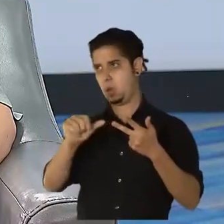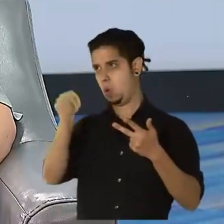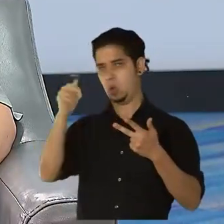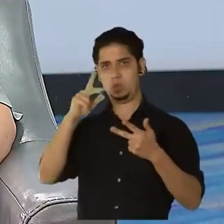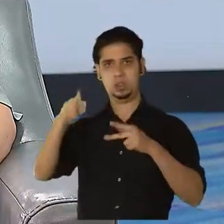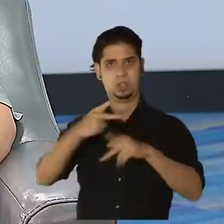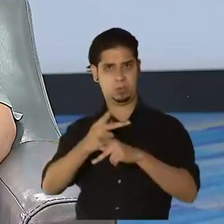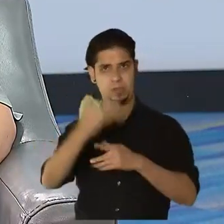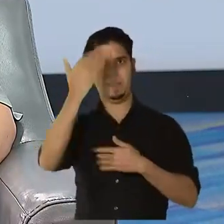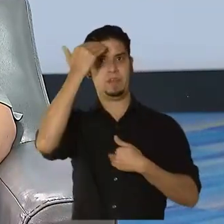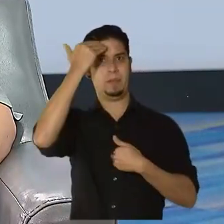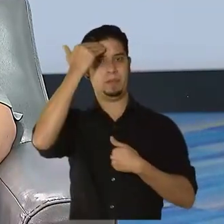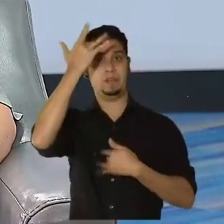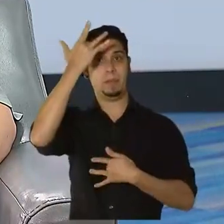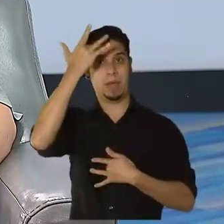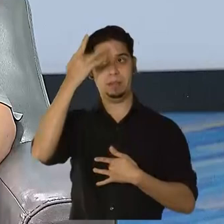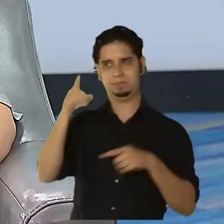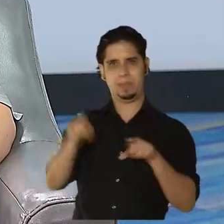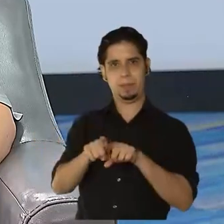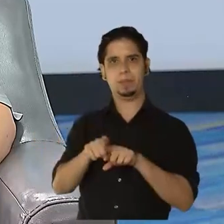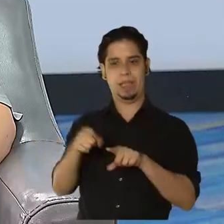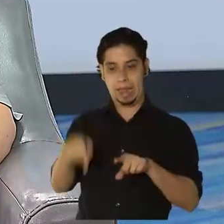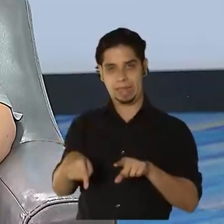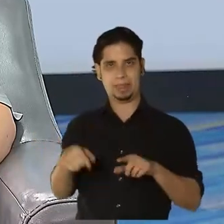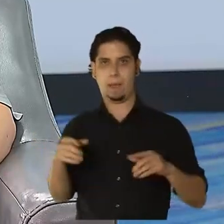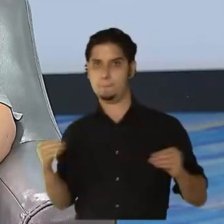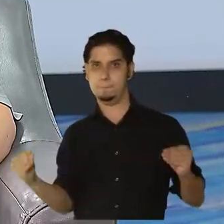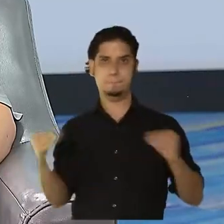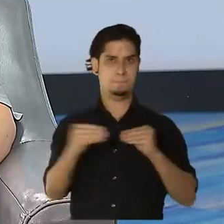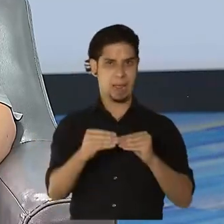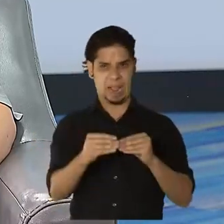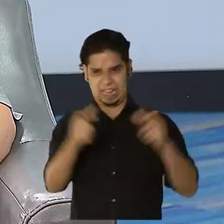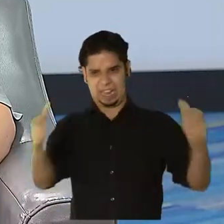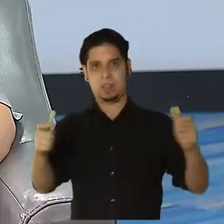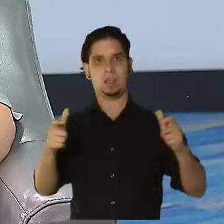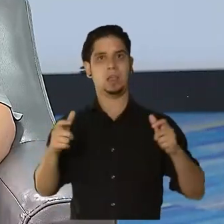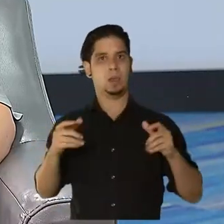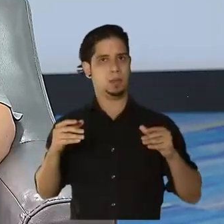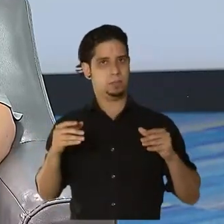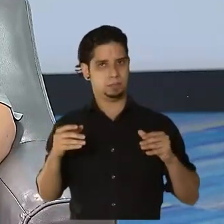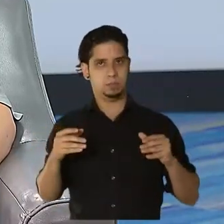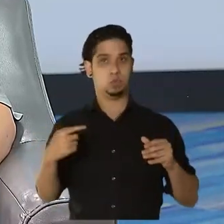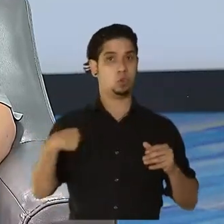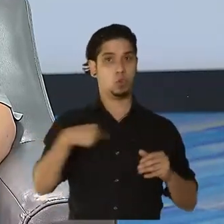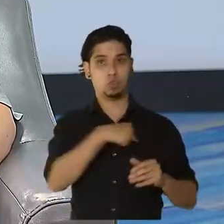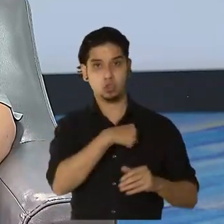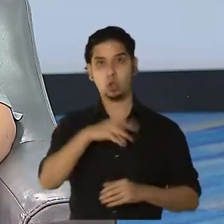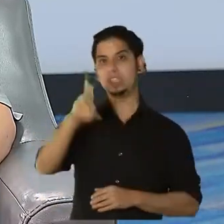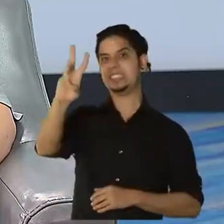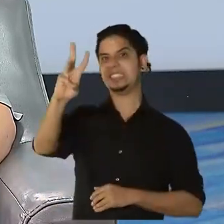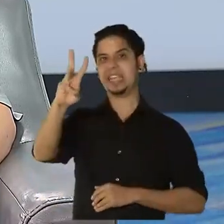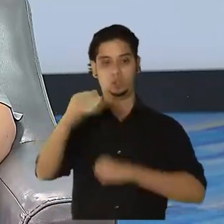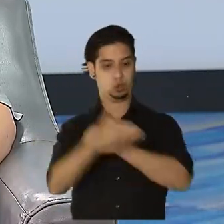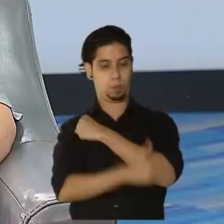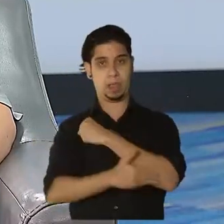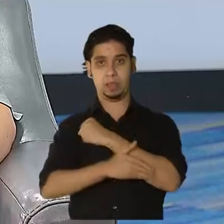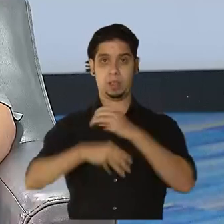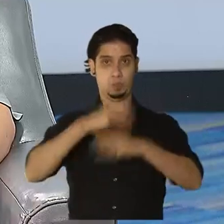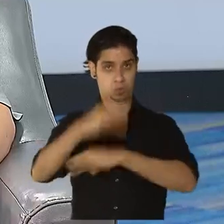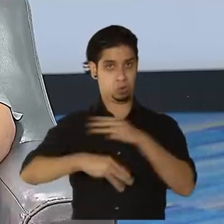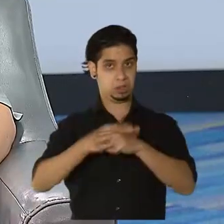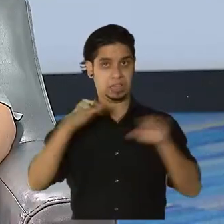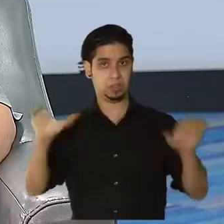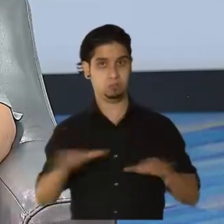enfermedades. Así que es ambicioso lo que estamos haciendo. Somos el sexto país del mundo que mejor lo está haciendo.